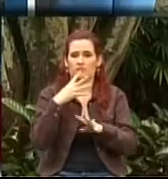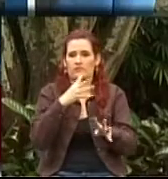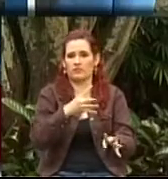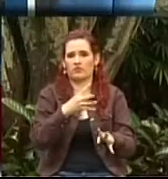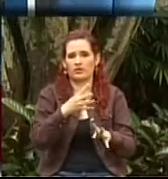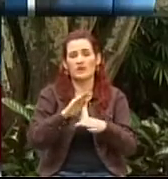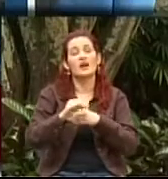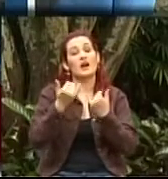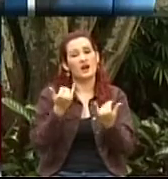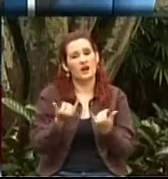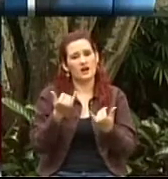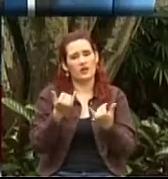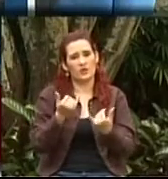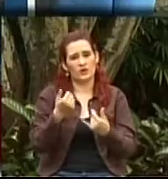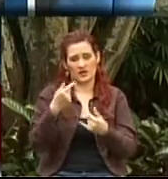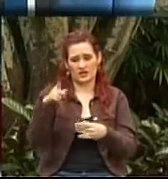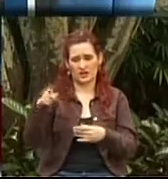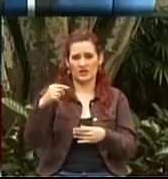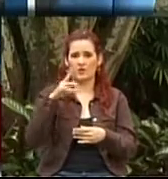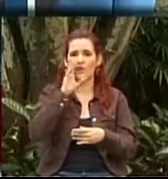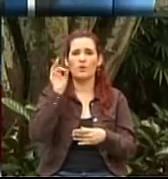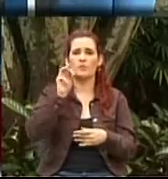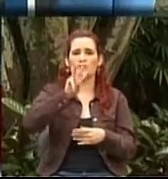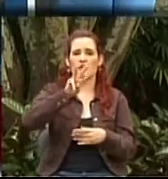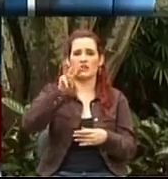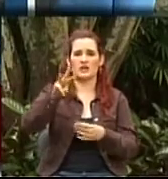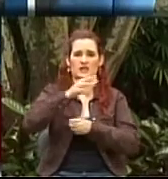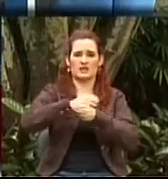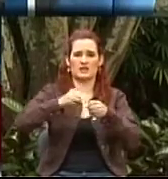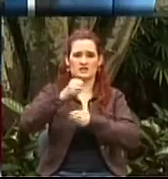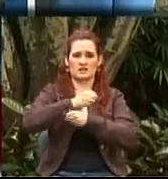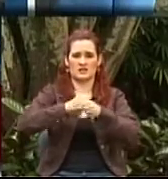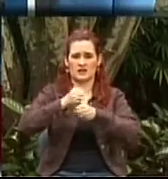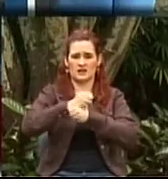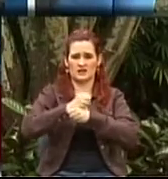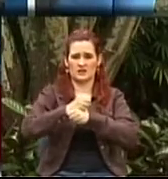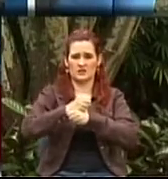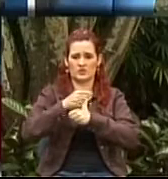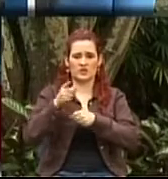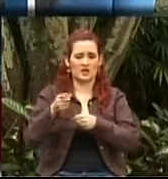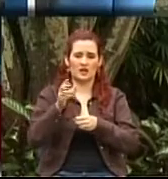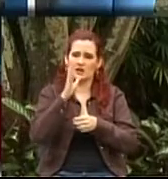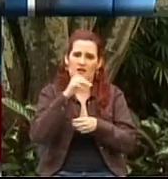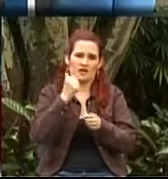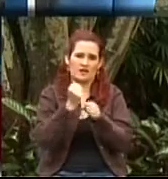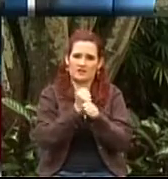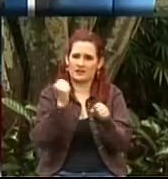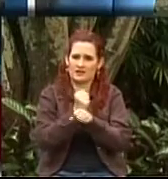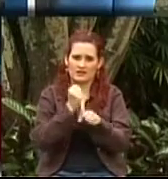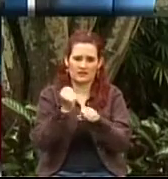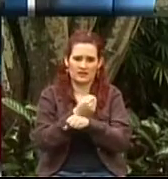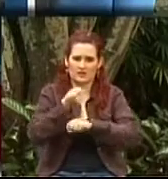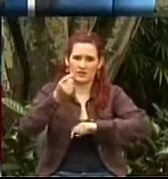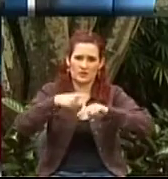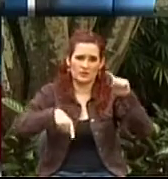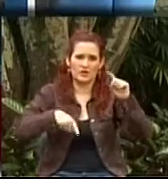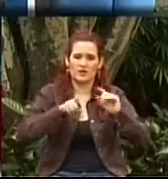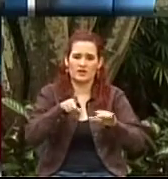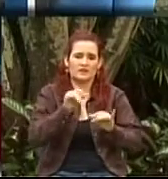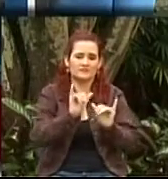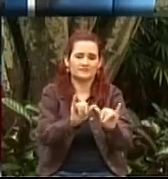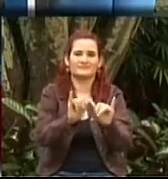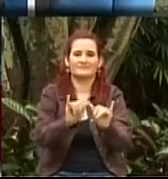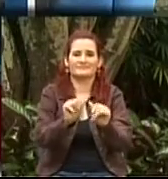estos momentos, él tiene 33 años, no hace ya un trabajo, nada más, es que uno